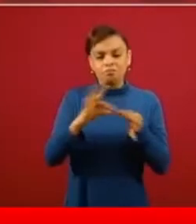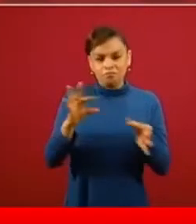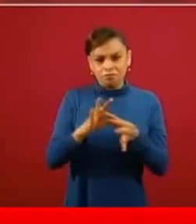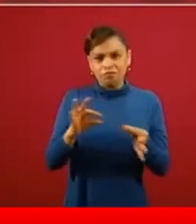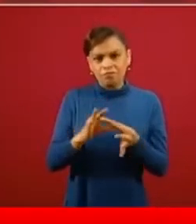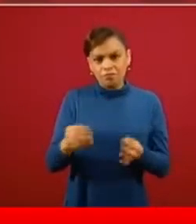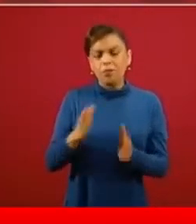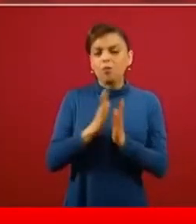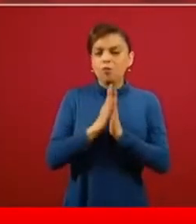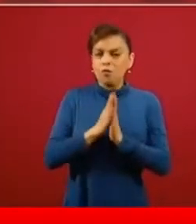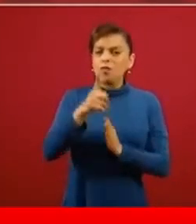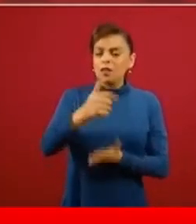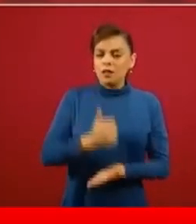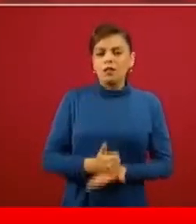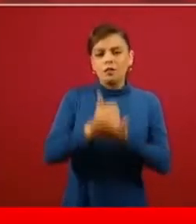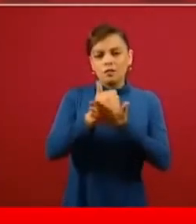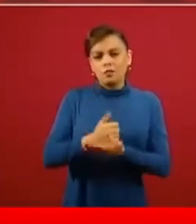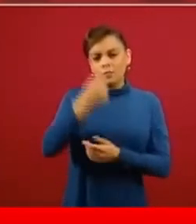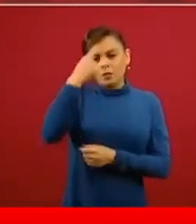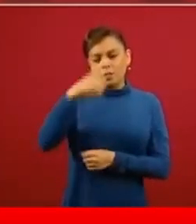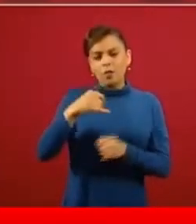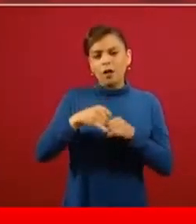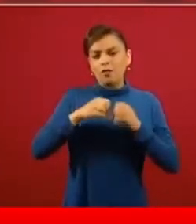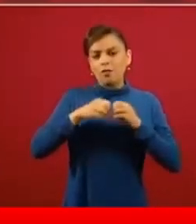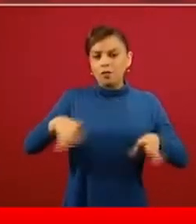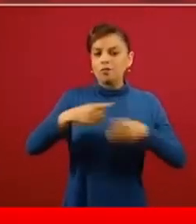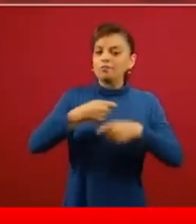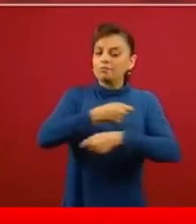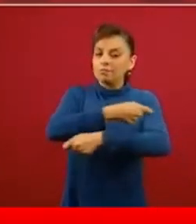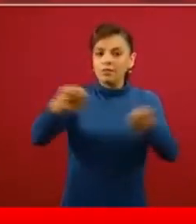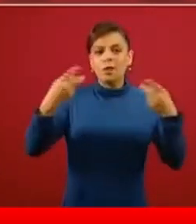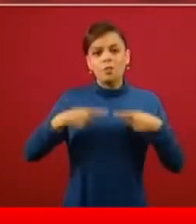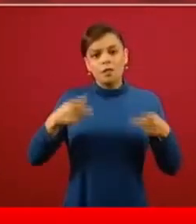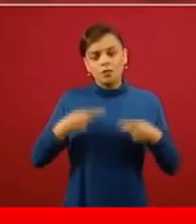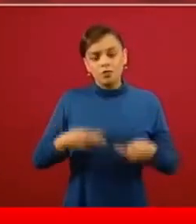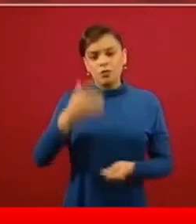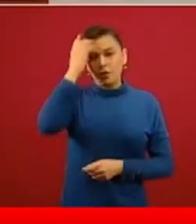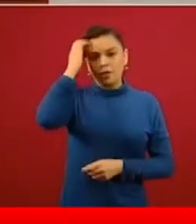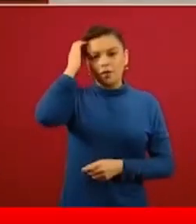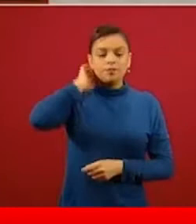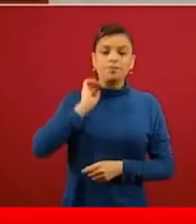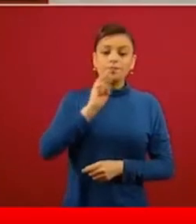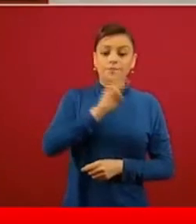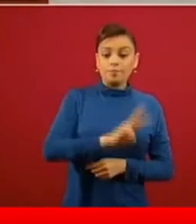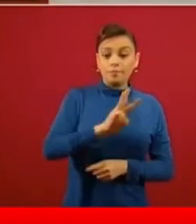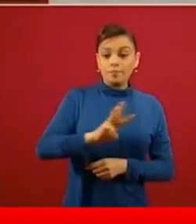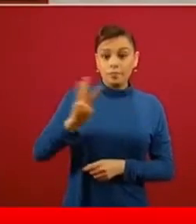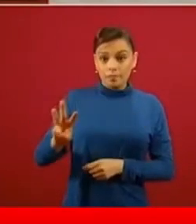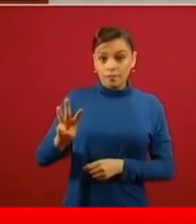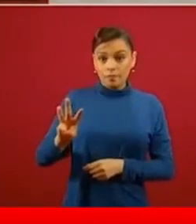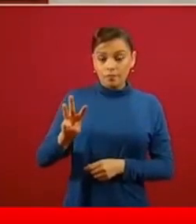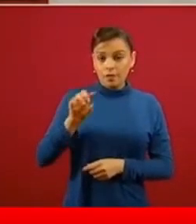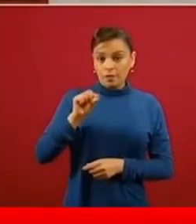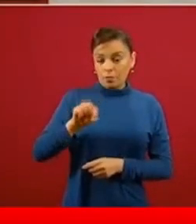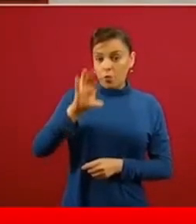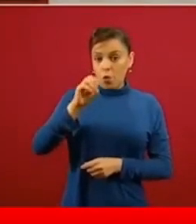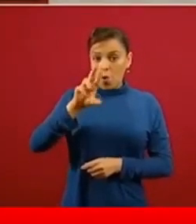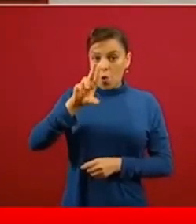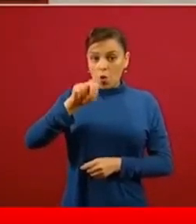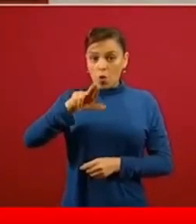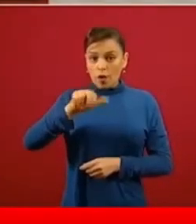ayúdenos a transmitir la información al público. Hay un micrositio, un sitio web, coronavirus.gov